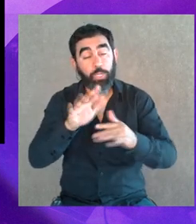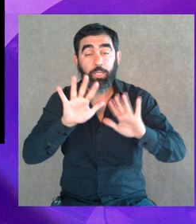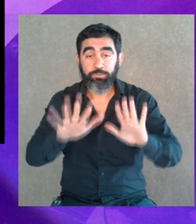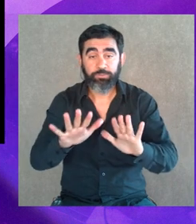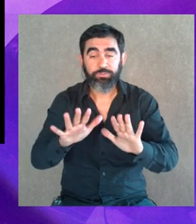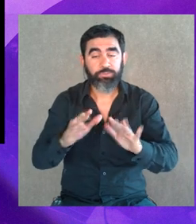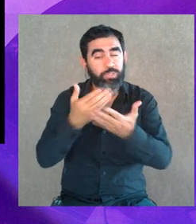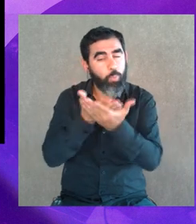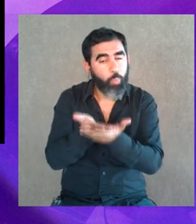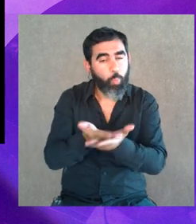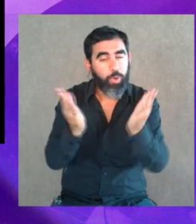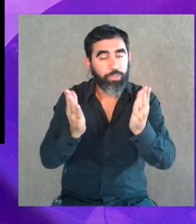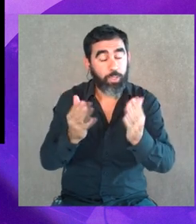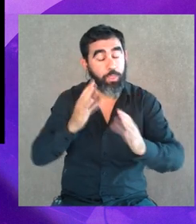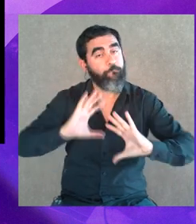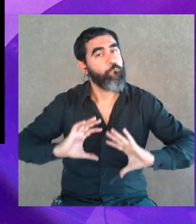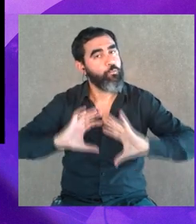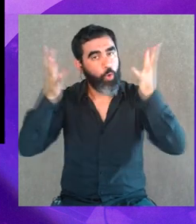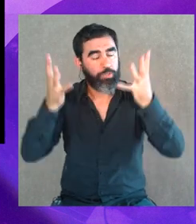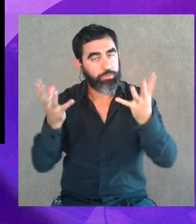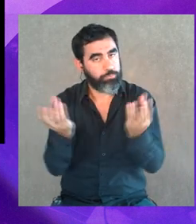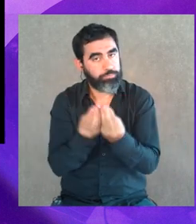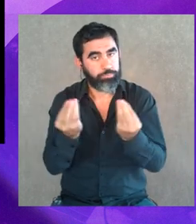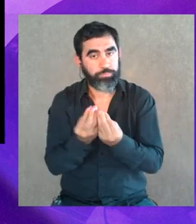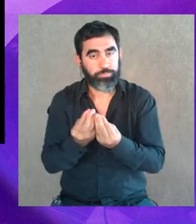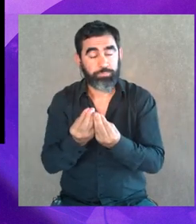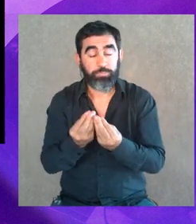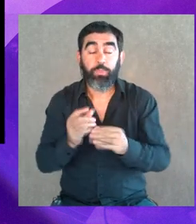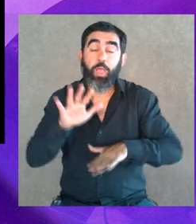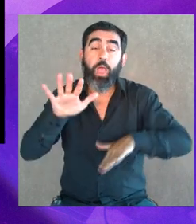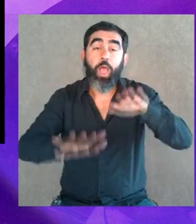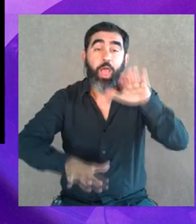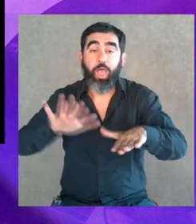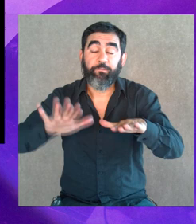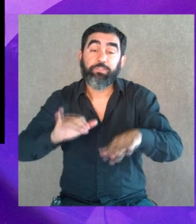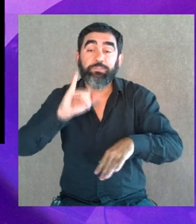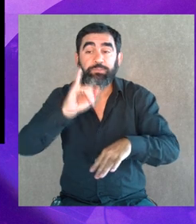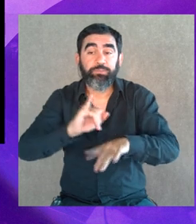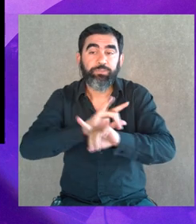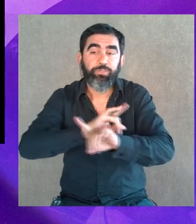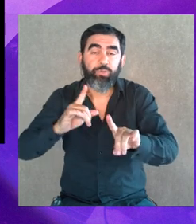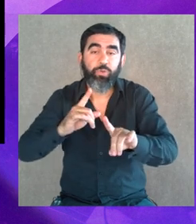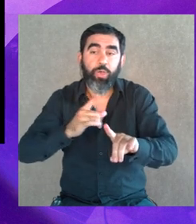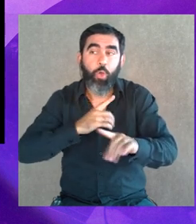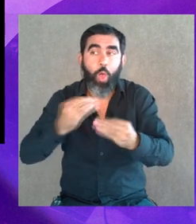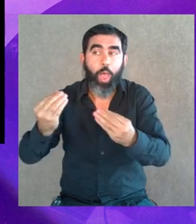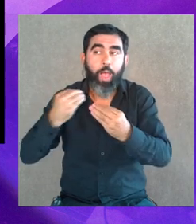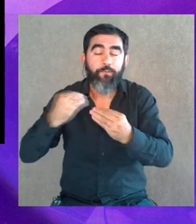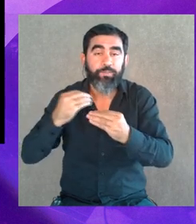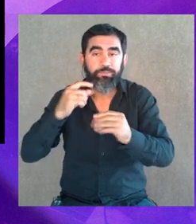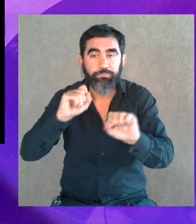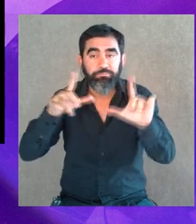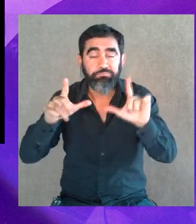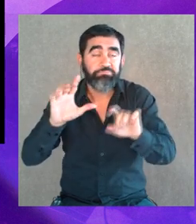Todas esas son gestos de enorme violencia y que a veces, si no nos dan ese